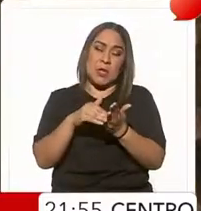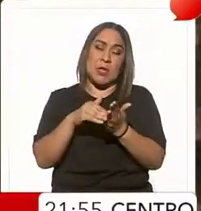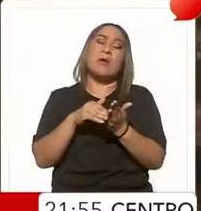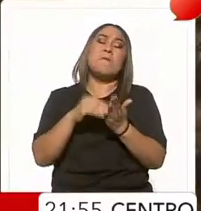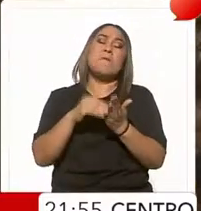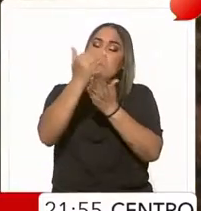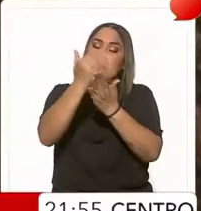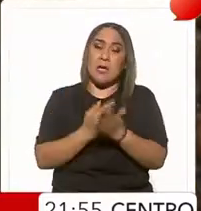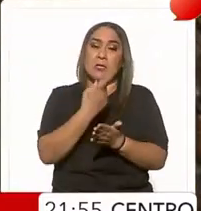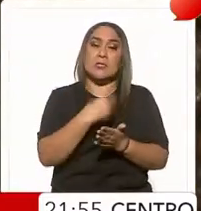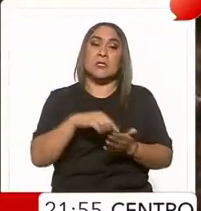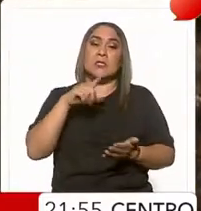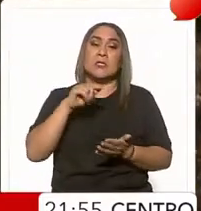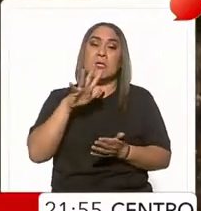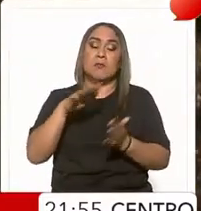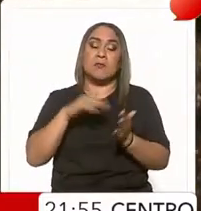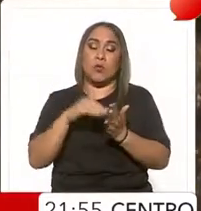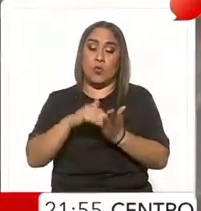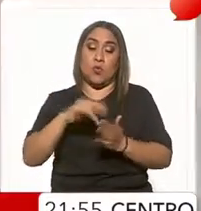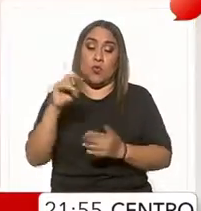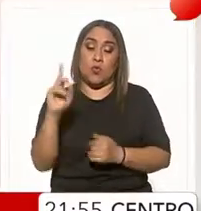millones de dólares